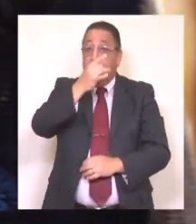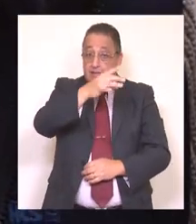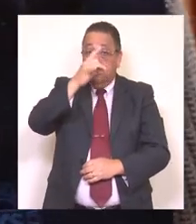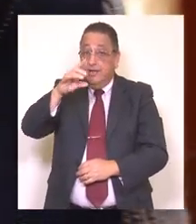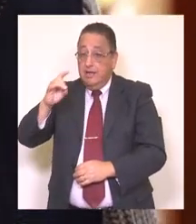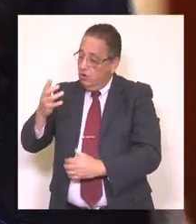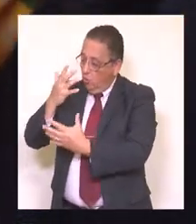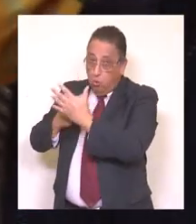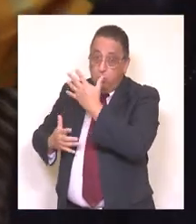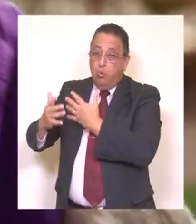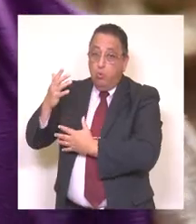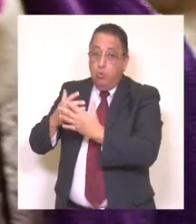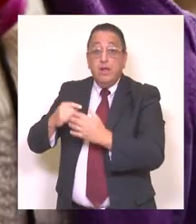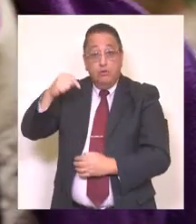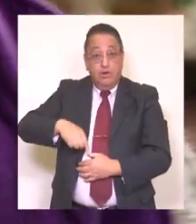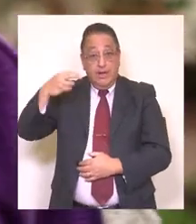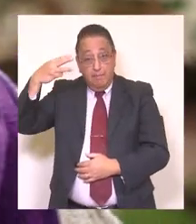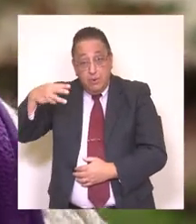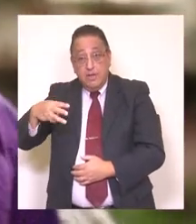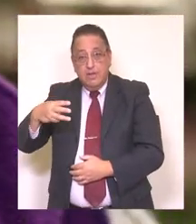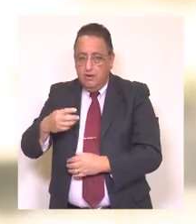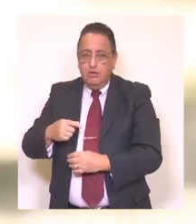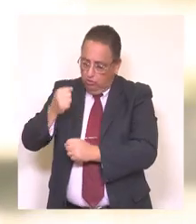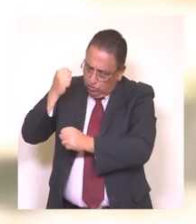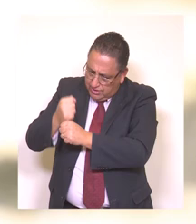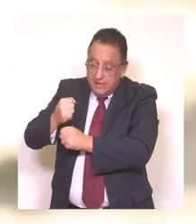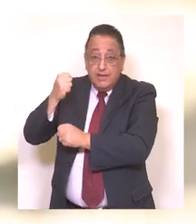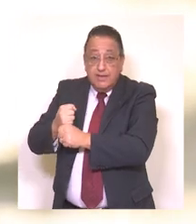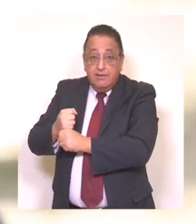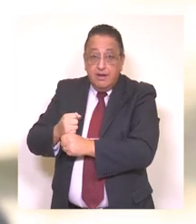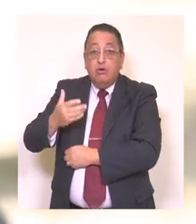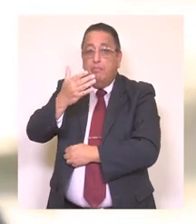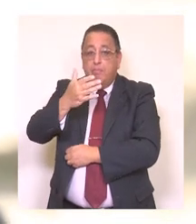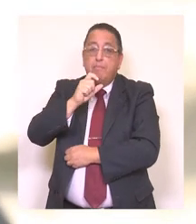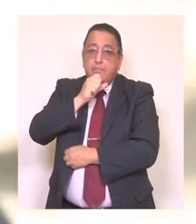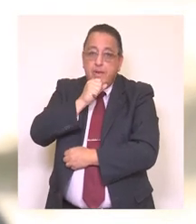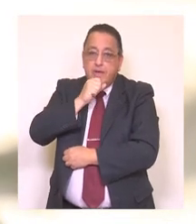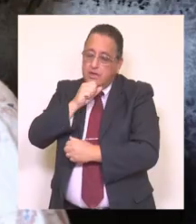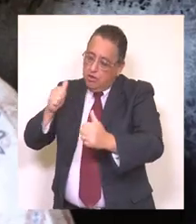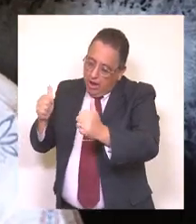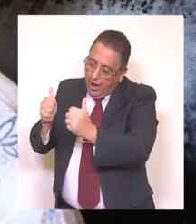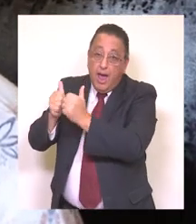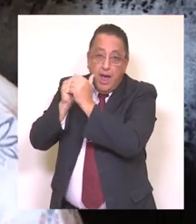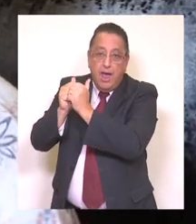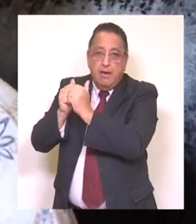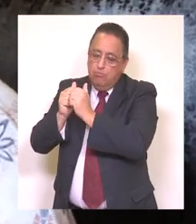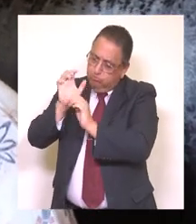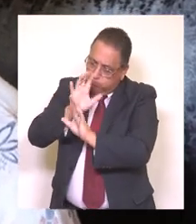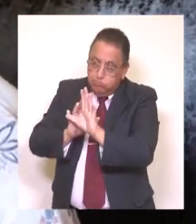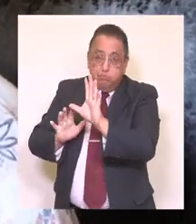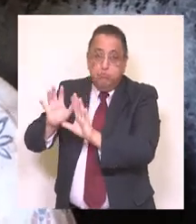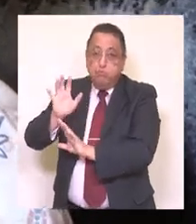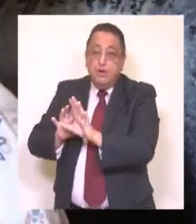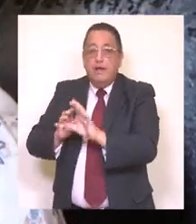Nosotros desde el municipio seguiremos trabajando para estar al lado del adulto mayor cuando nos necesite, para protegerlo cuando